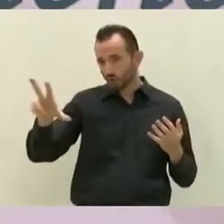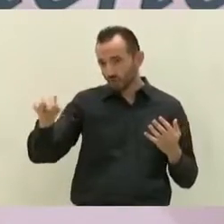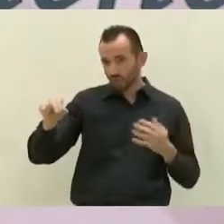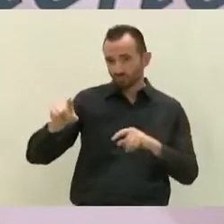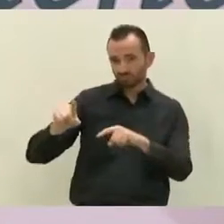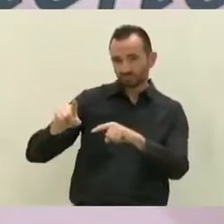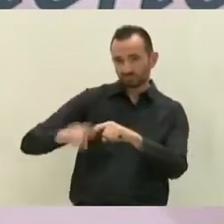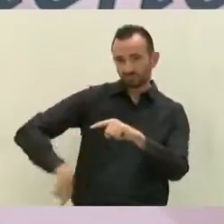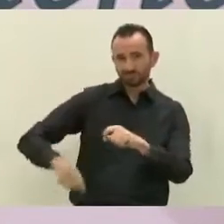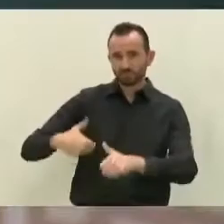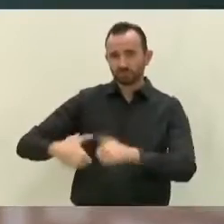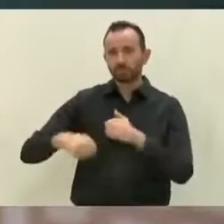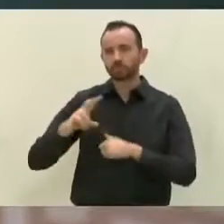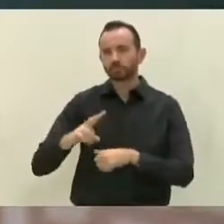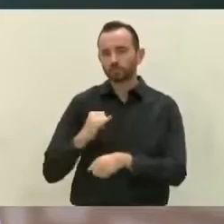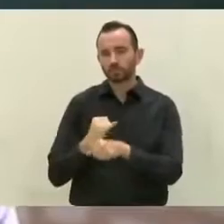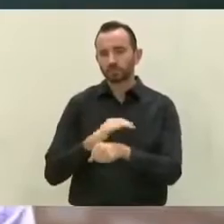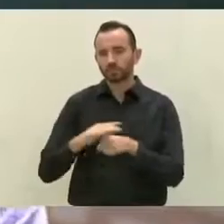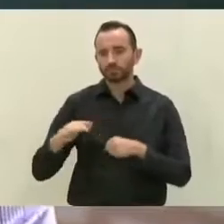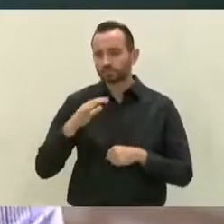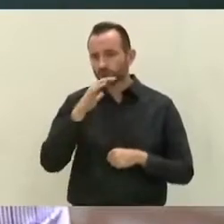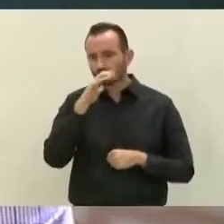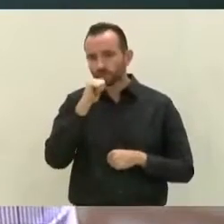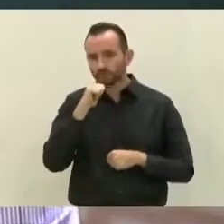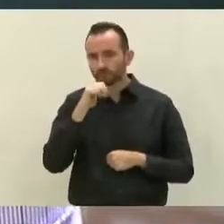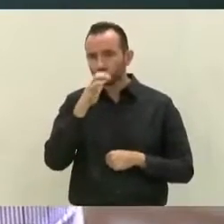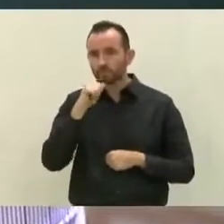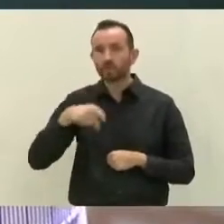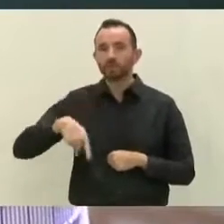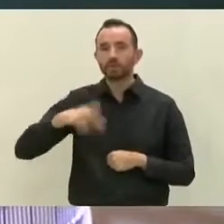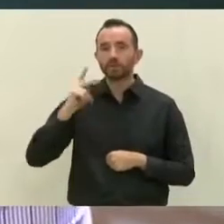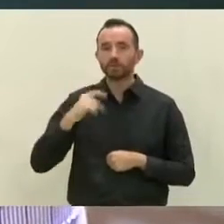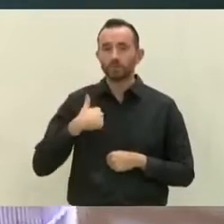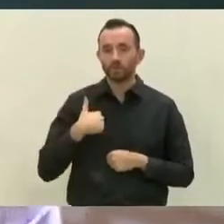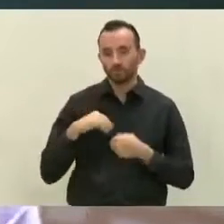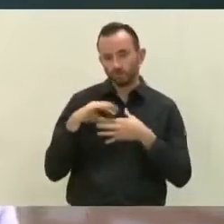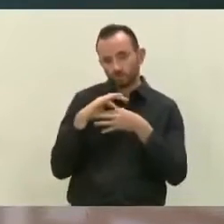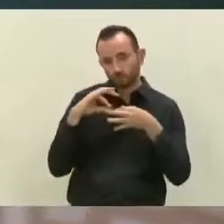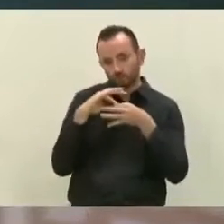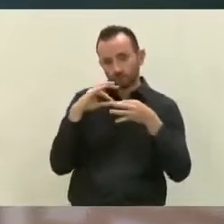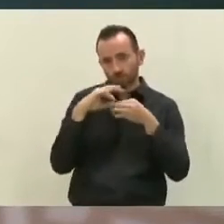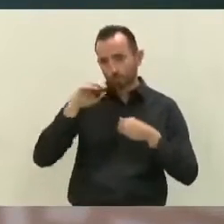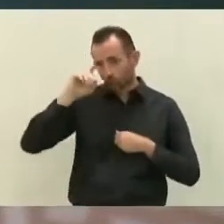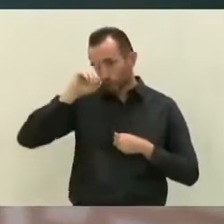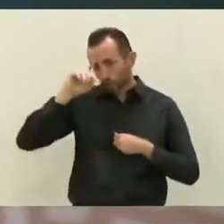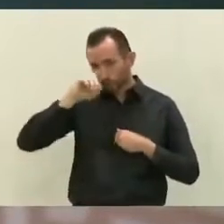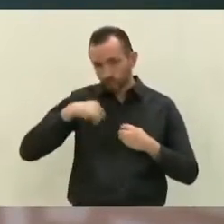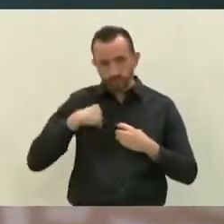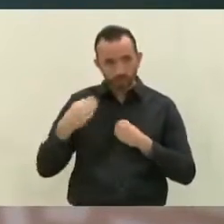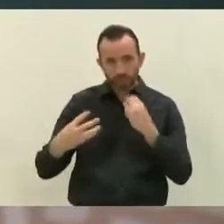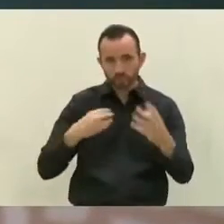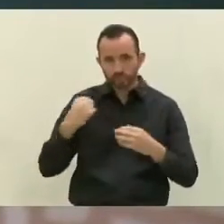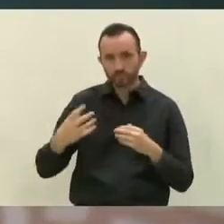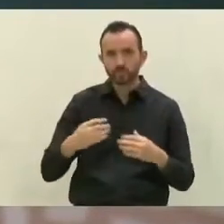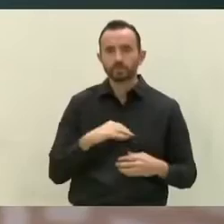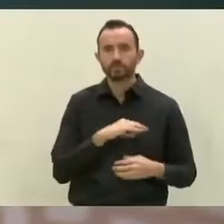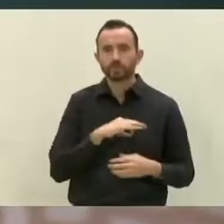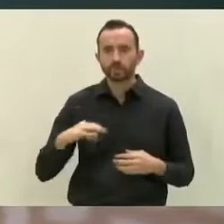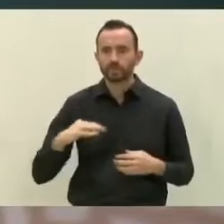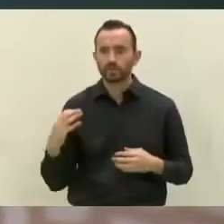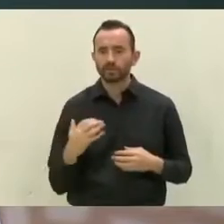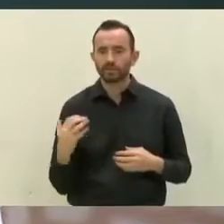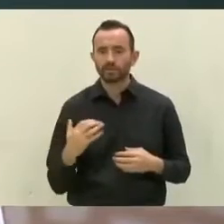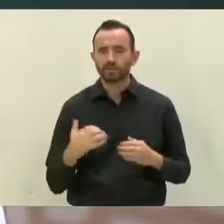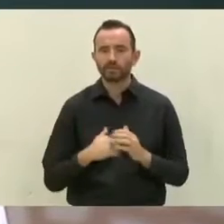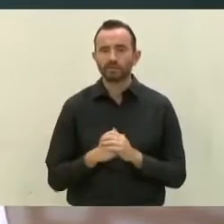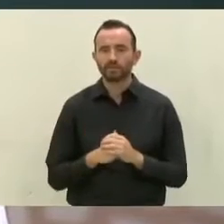y que todos le